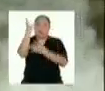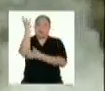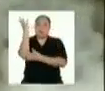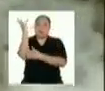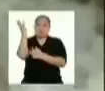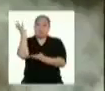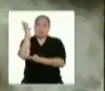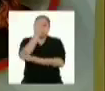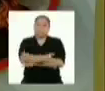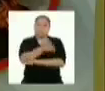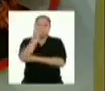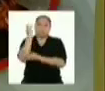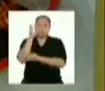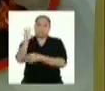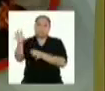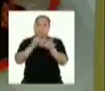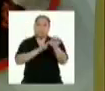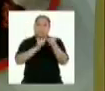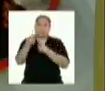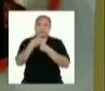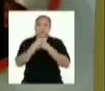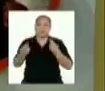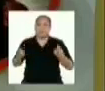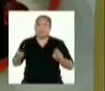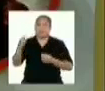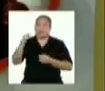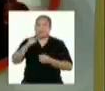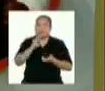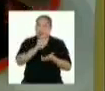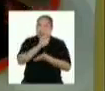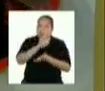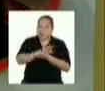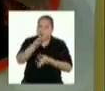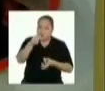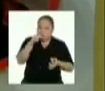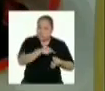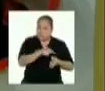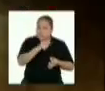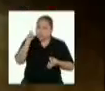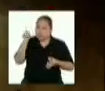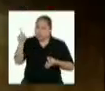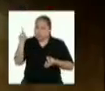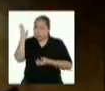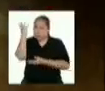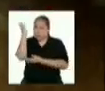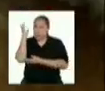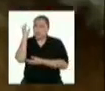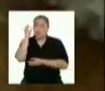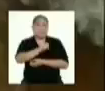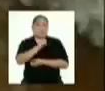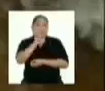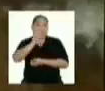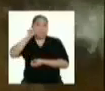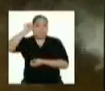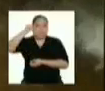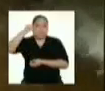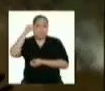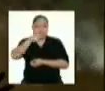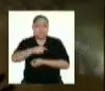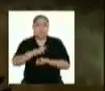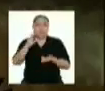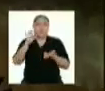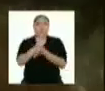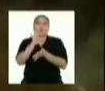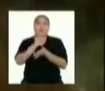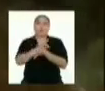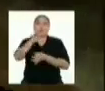para obtener los recursos. Entonces, ¿este papel viene de esos árboles, a su...? Sí, y recuerda que, para